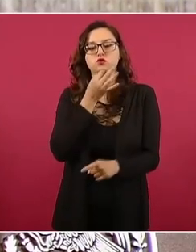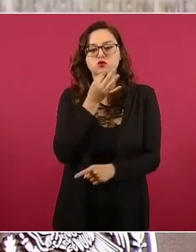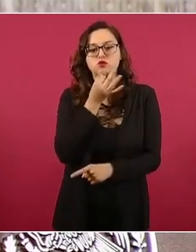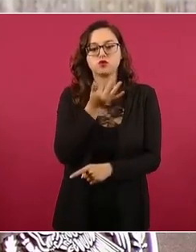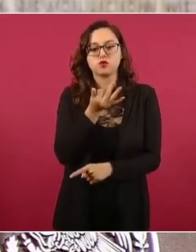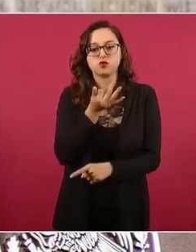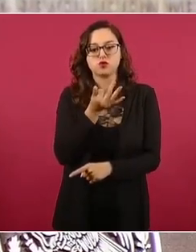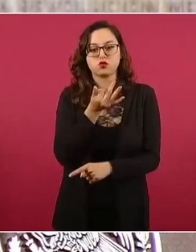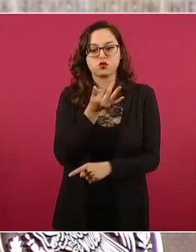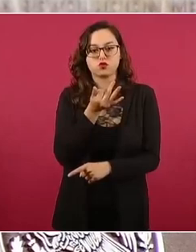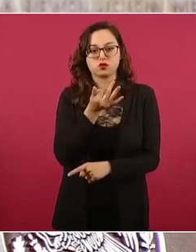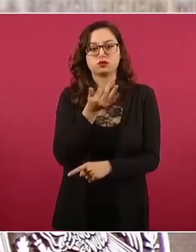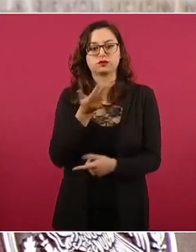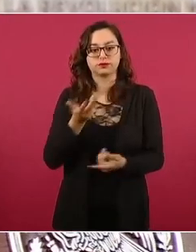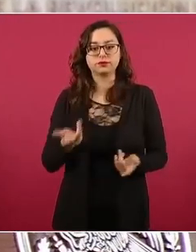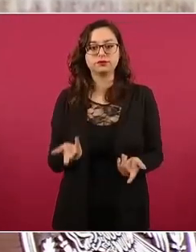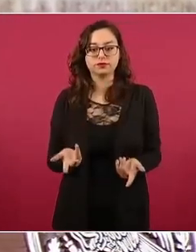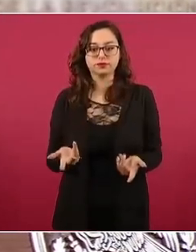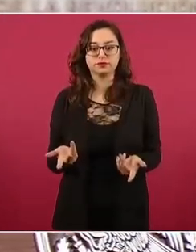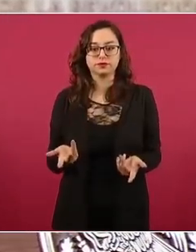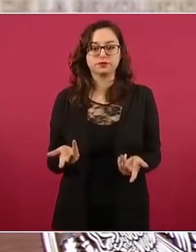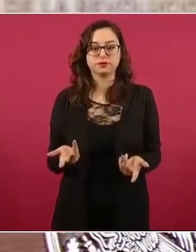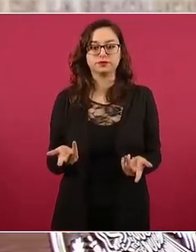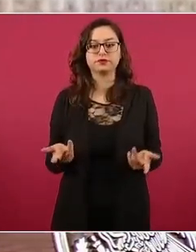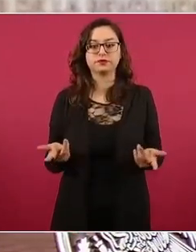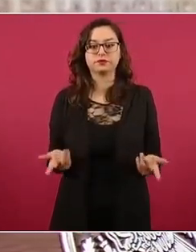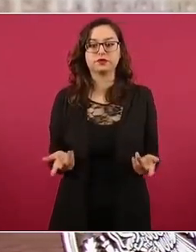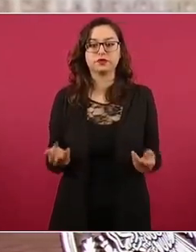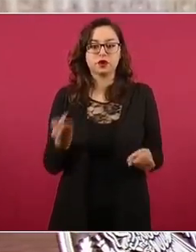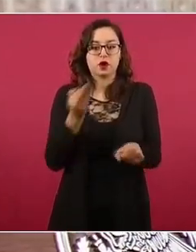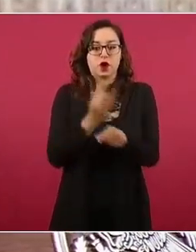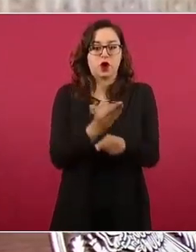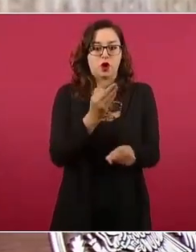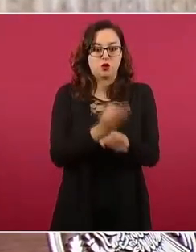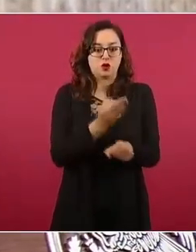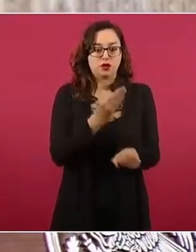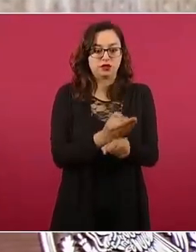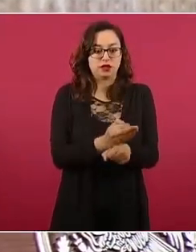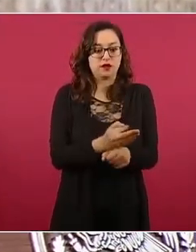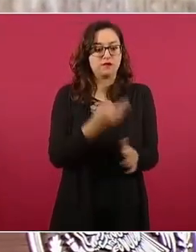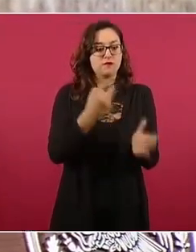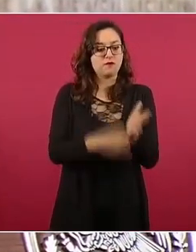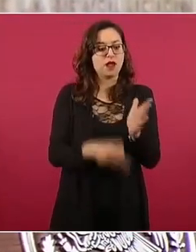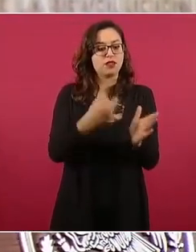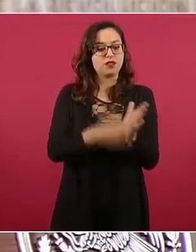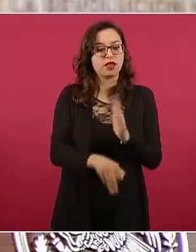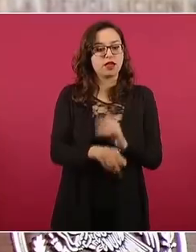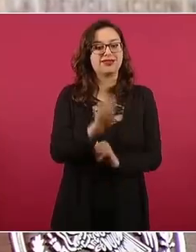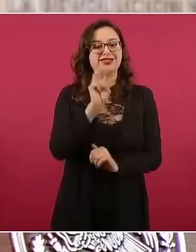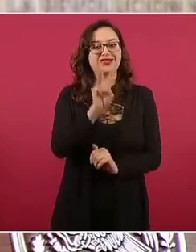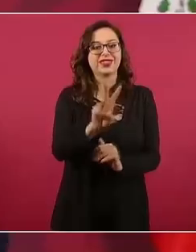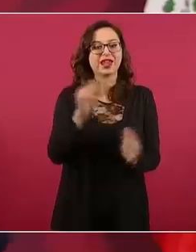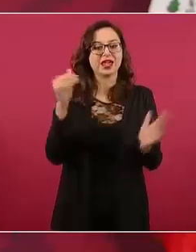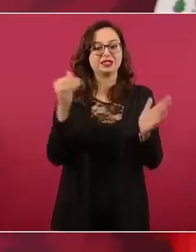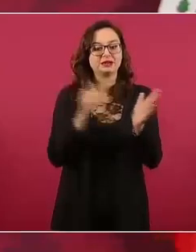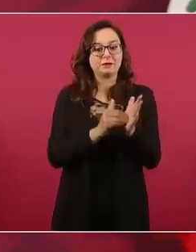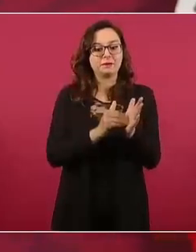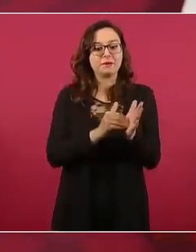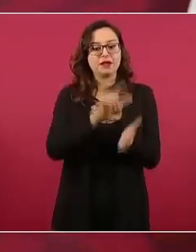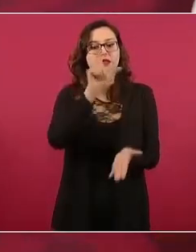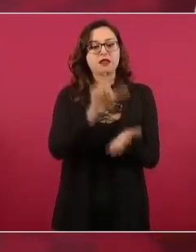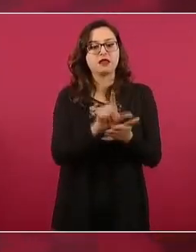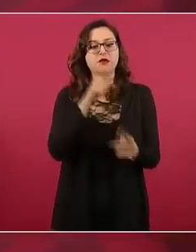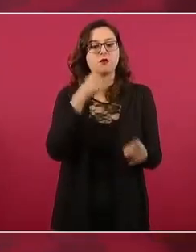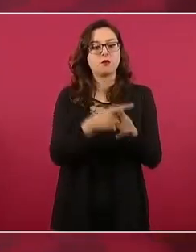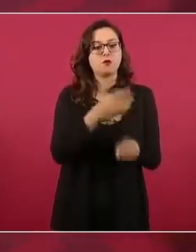Entonces, si tenemos un déficit en una situación crítica de tres mil, con esto vamos a